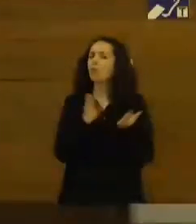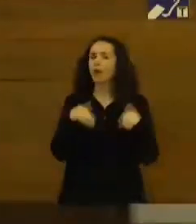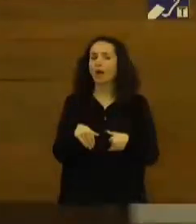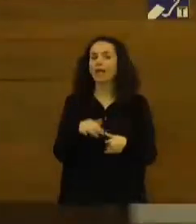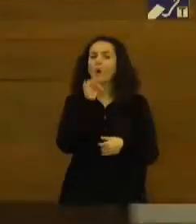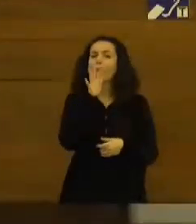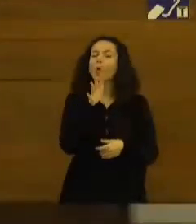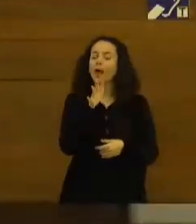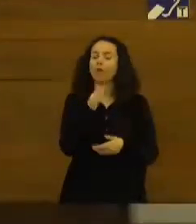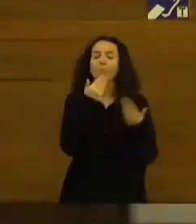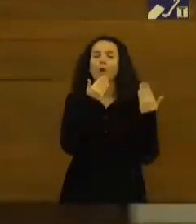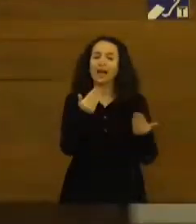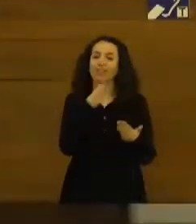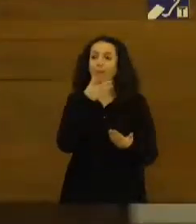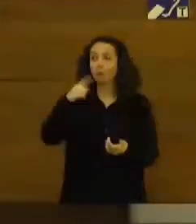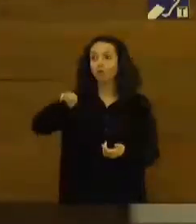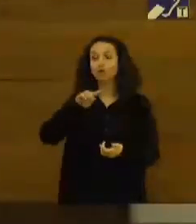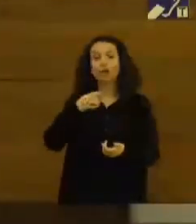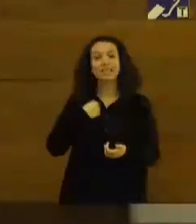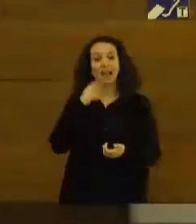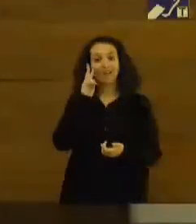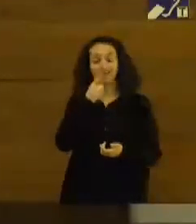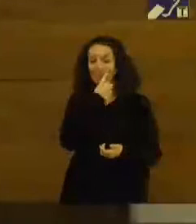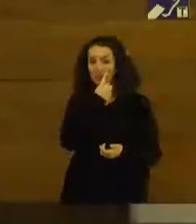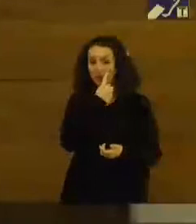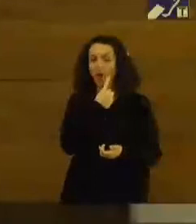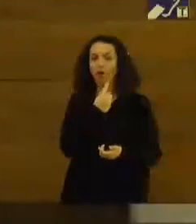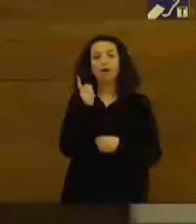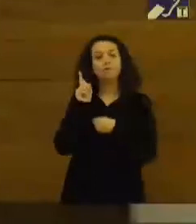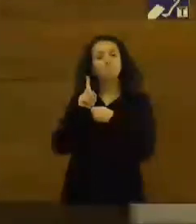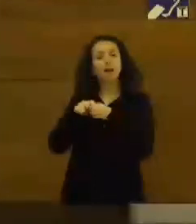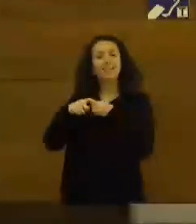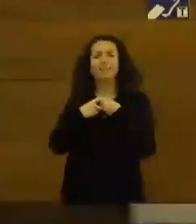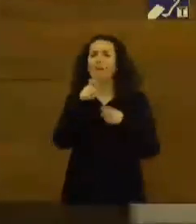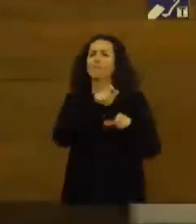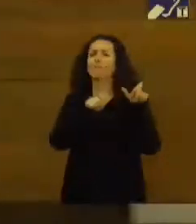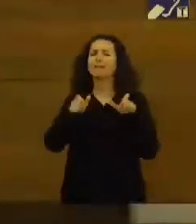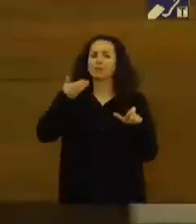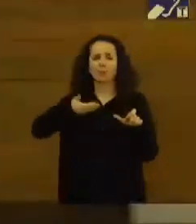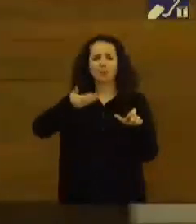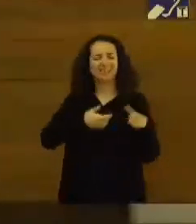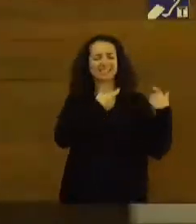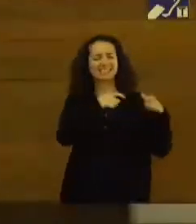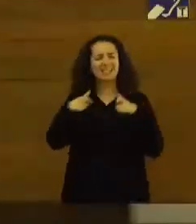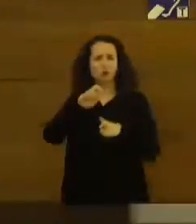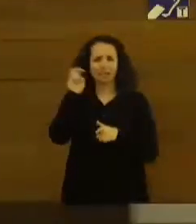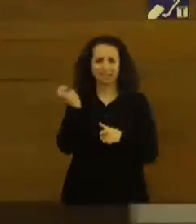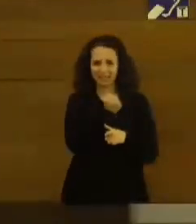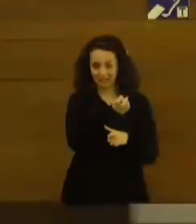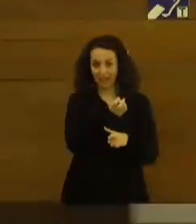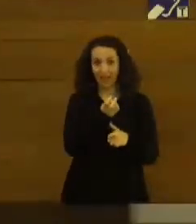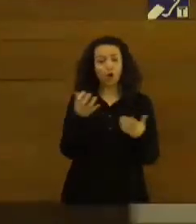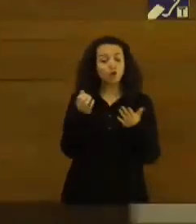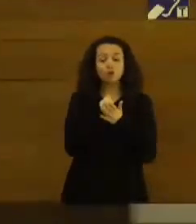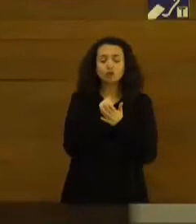que como ustedes han podido ver está compuesto por muy importantes personalidades de diversos sectores ligados todos ellos